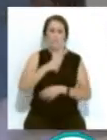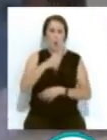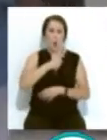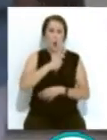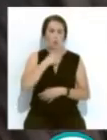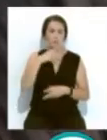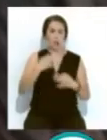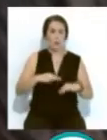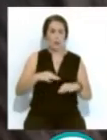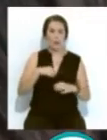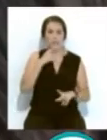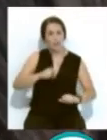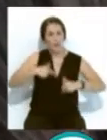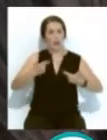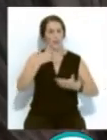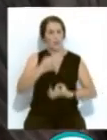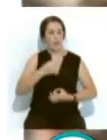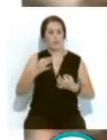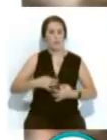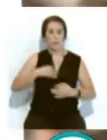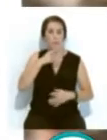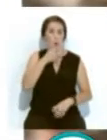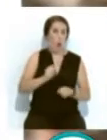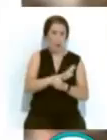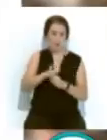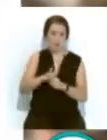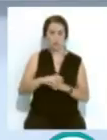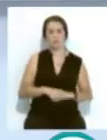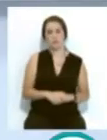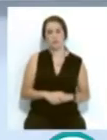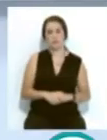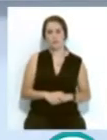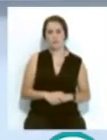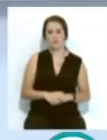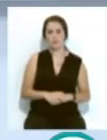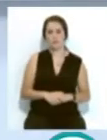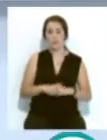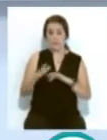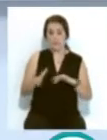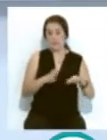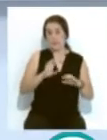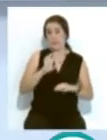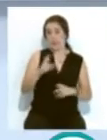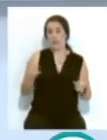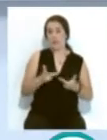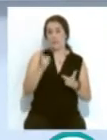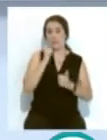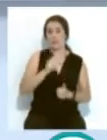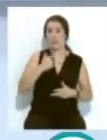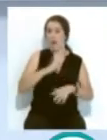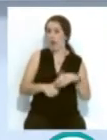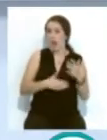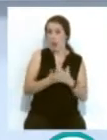normalidad... ...en esta nueva realidad provocada por el coronavirus. La alerta sanitaria se mantiene aunque haya